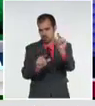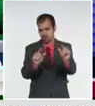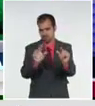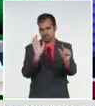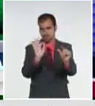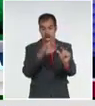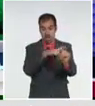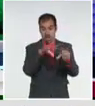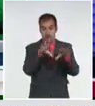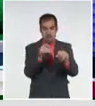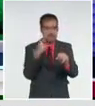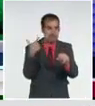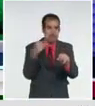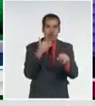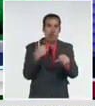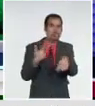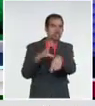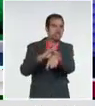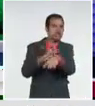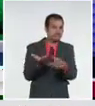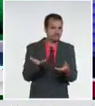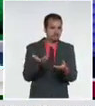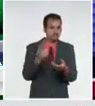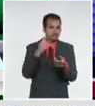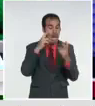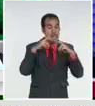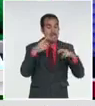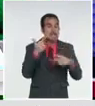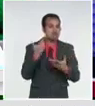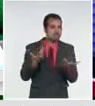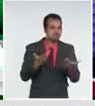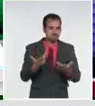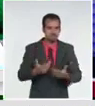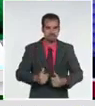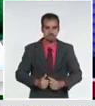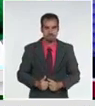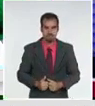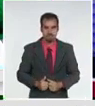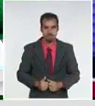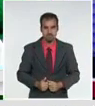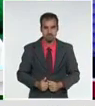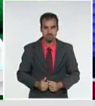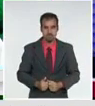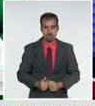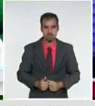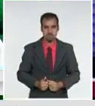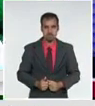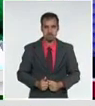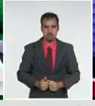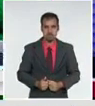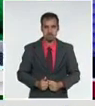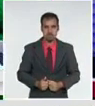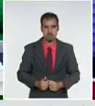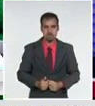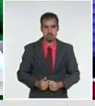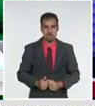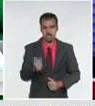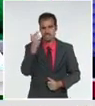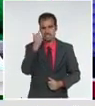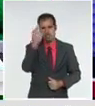Como siempre analizamos, si vemos el comportamiento de los casos diagnosticados en Cuba